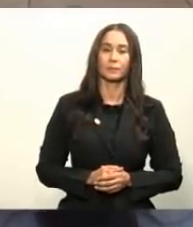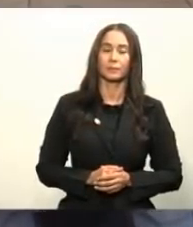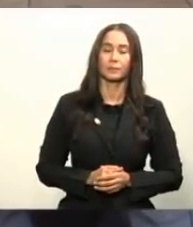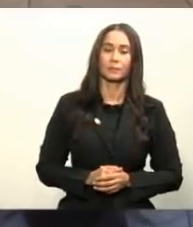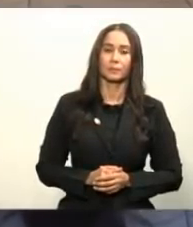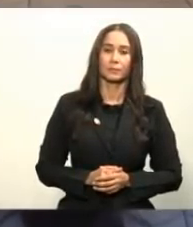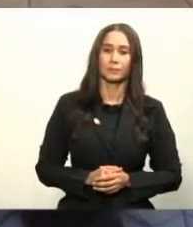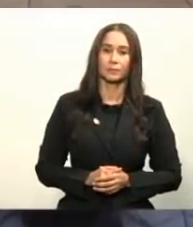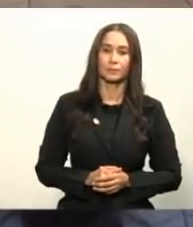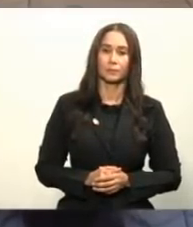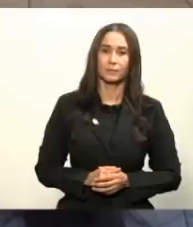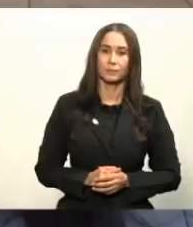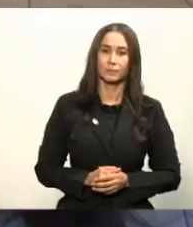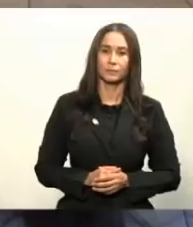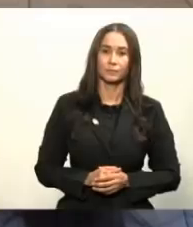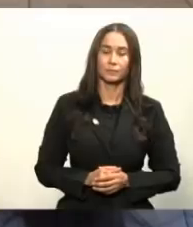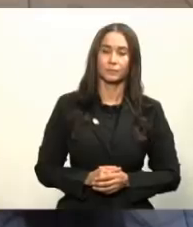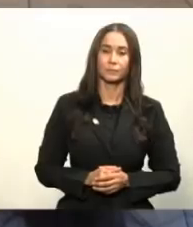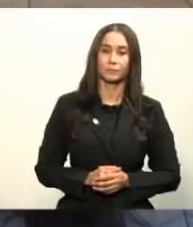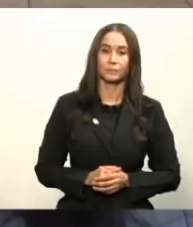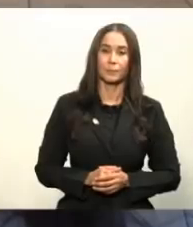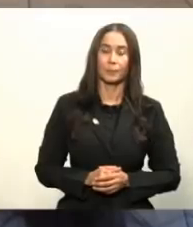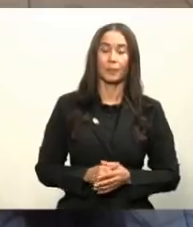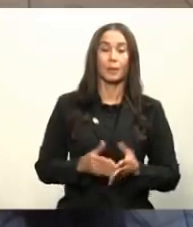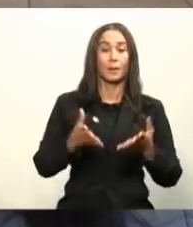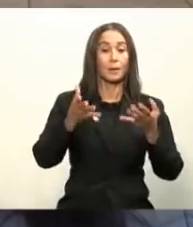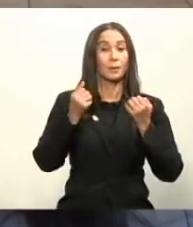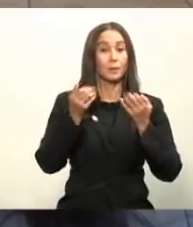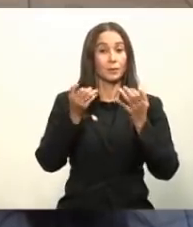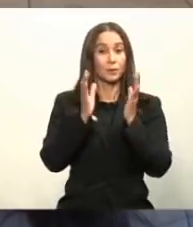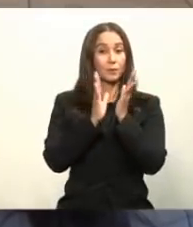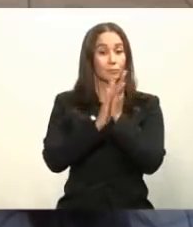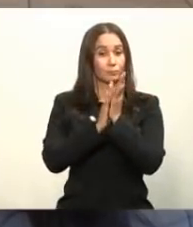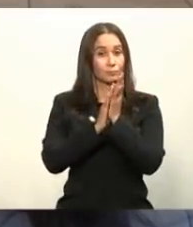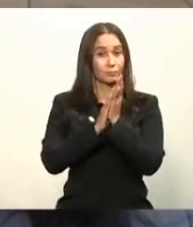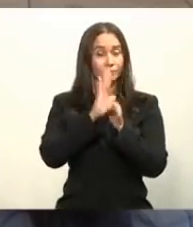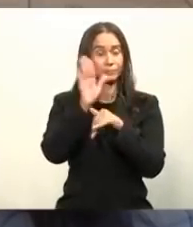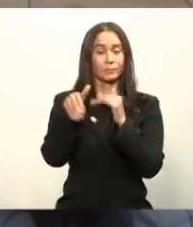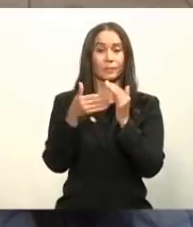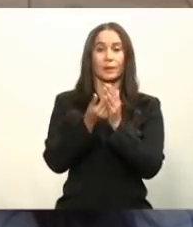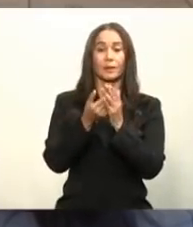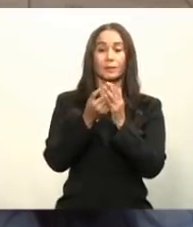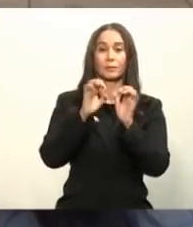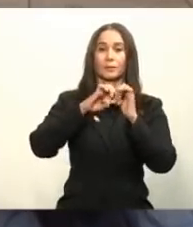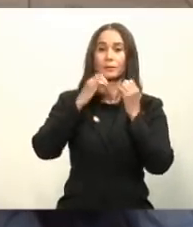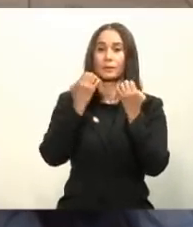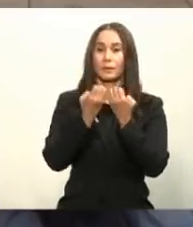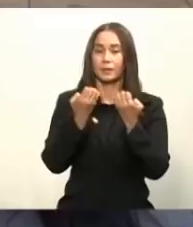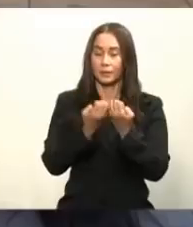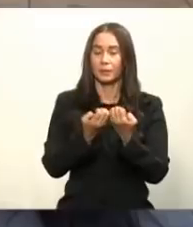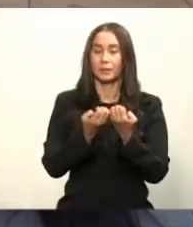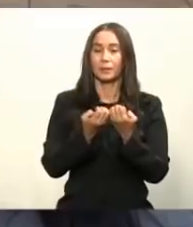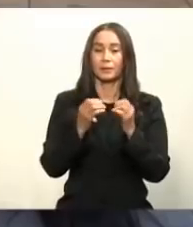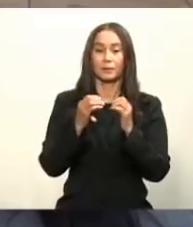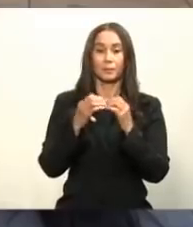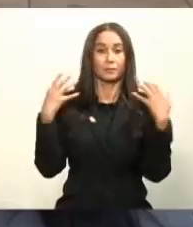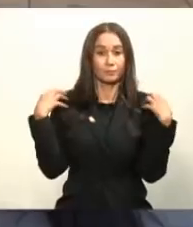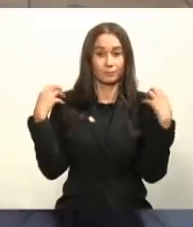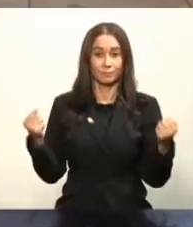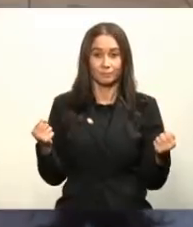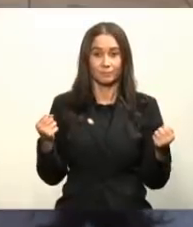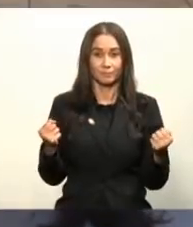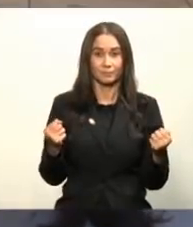Sí, señor. Sí, quiero primero felicitar a todo el personal del gabinete de salud